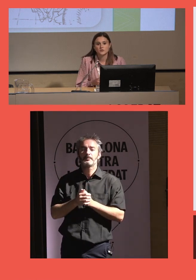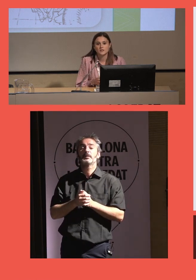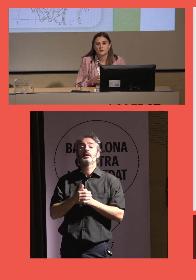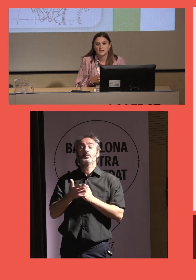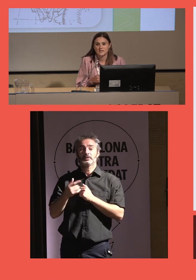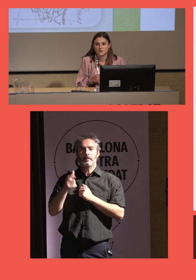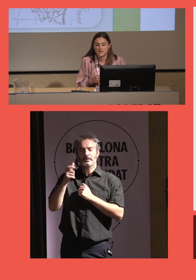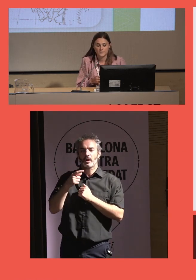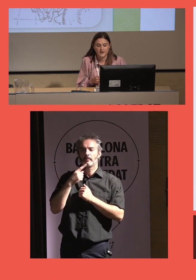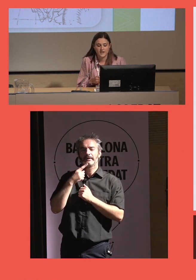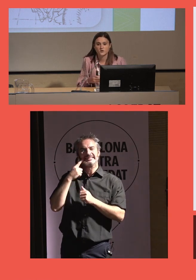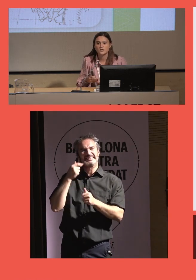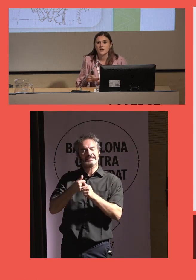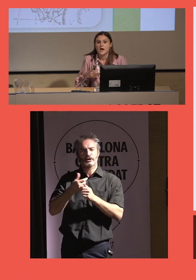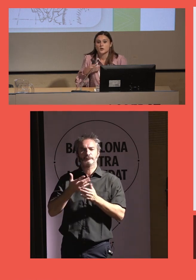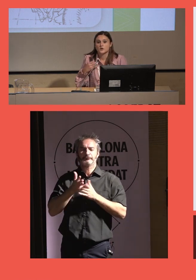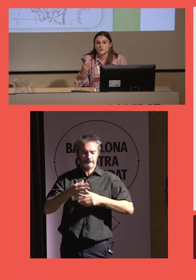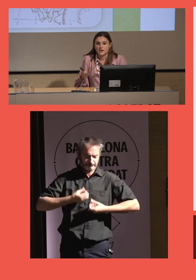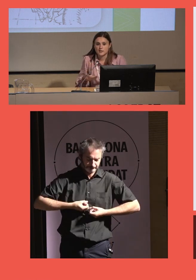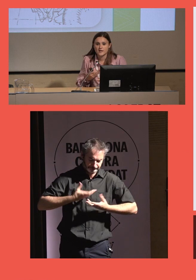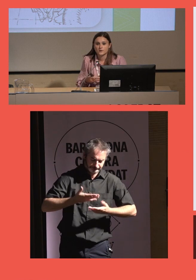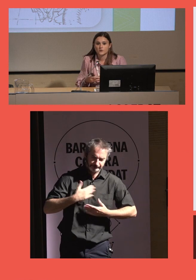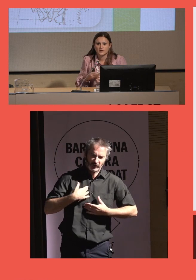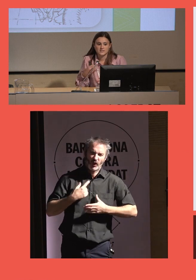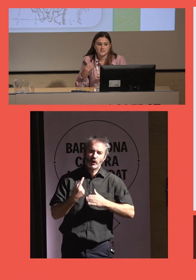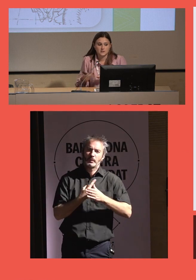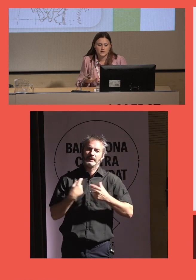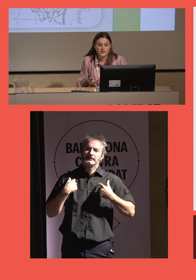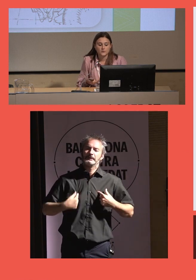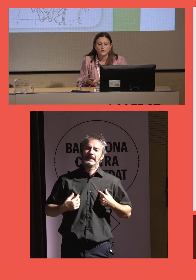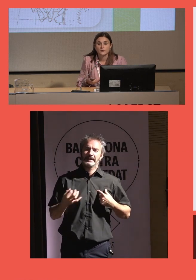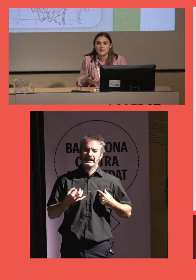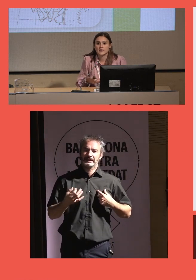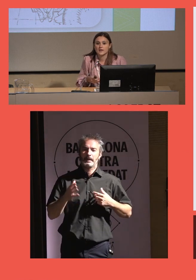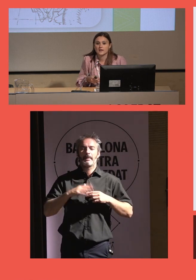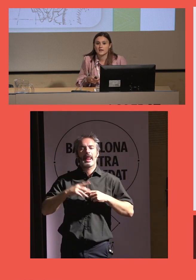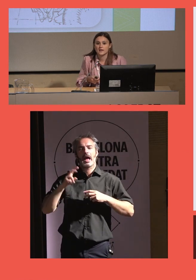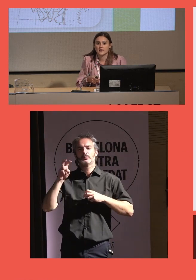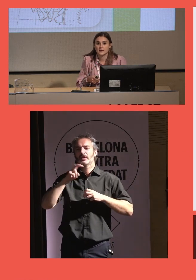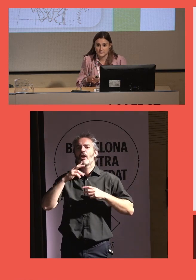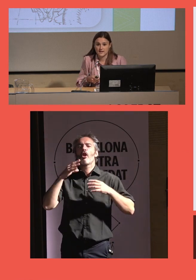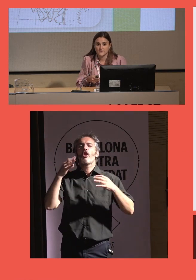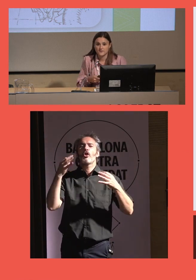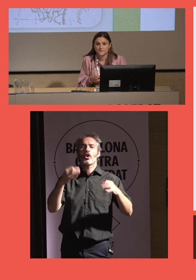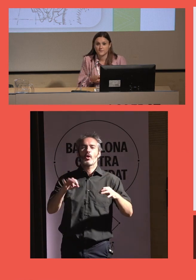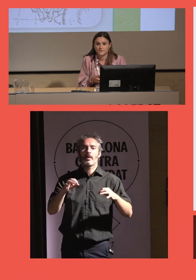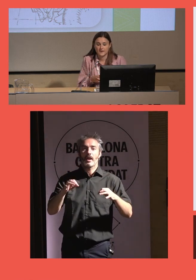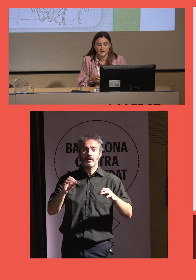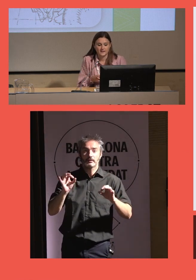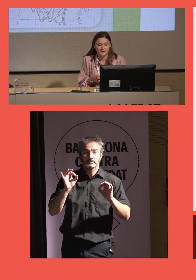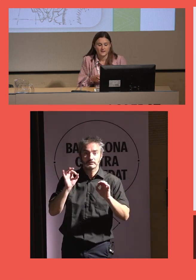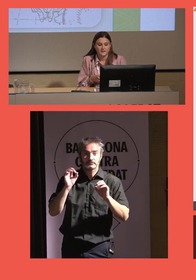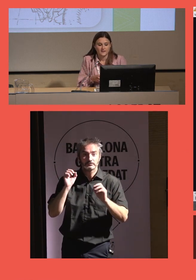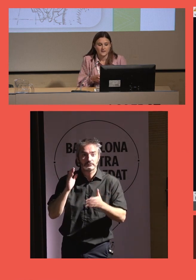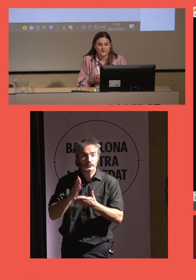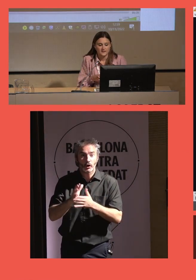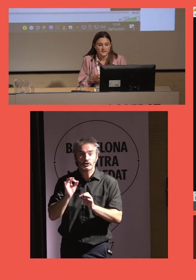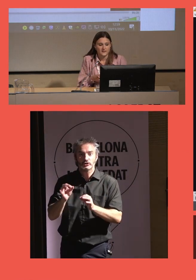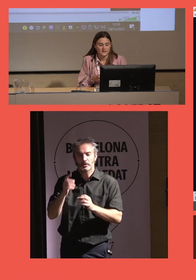testimonios de lo que era la soledad para ellos, normalizando y sensibilizando de que... ¿Está? Vale.